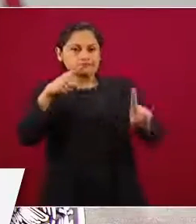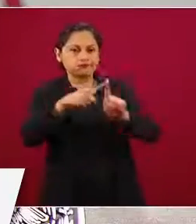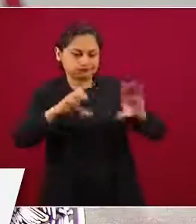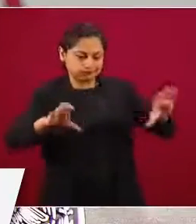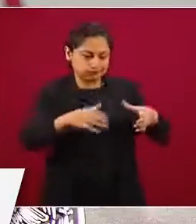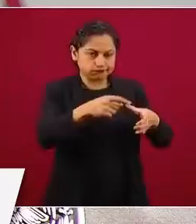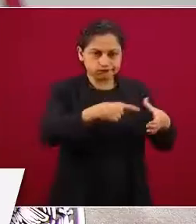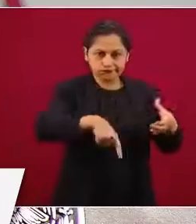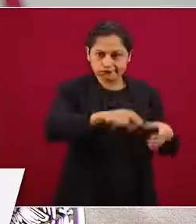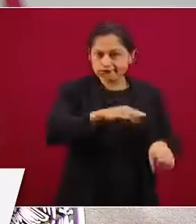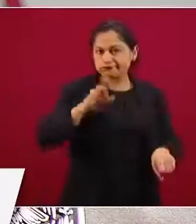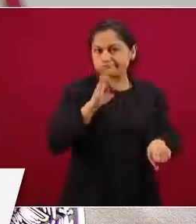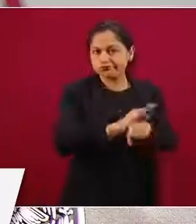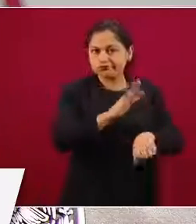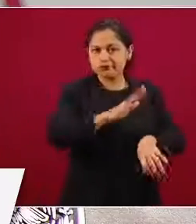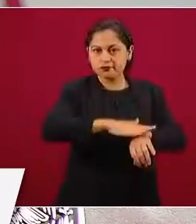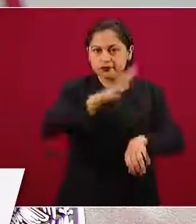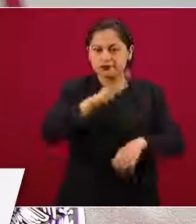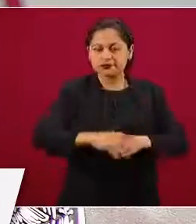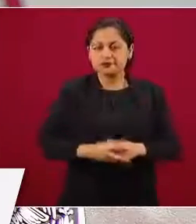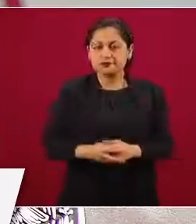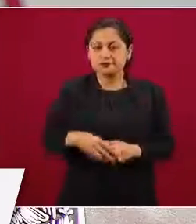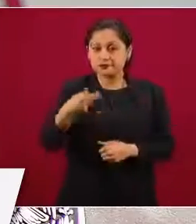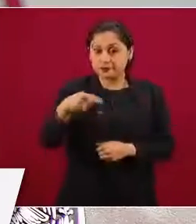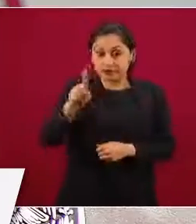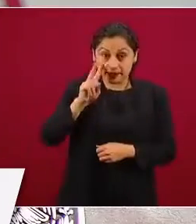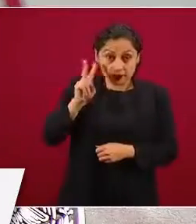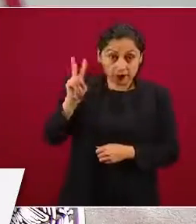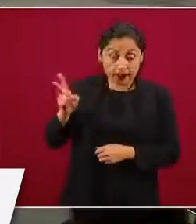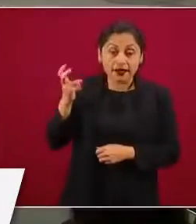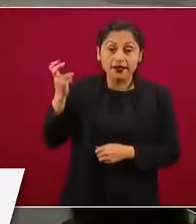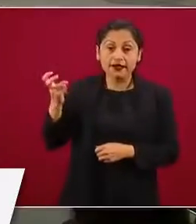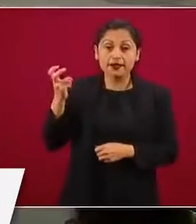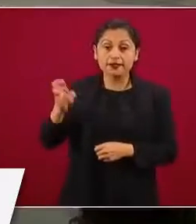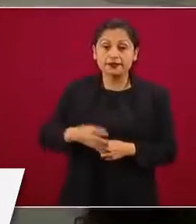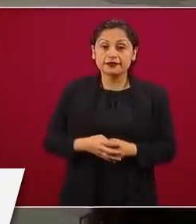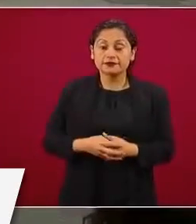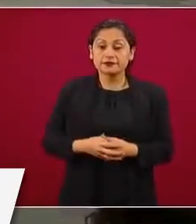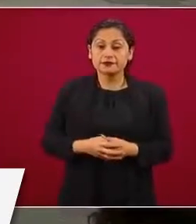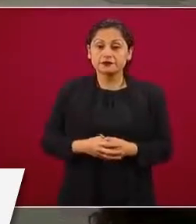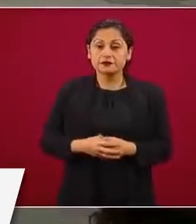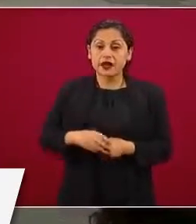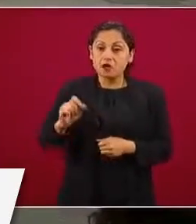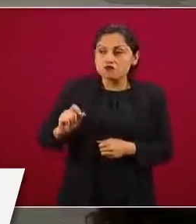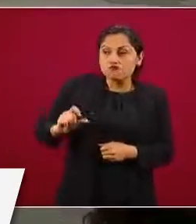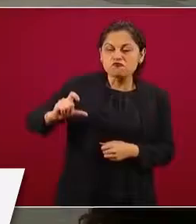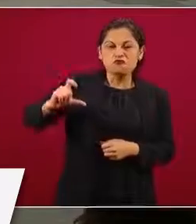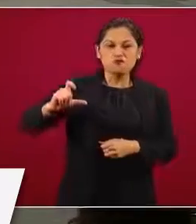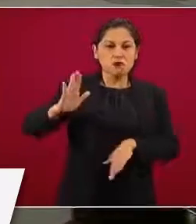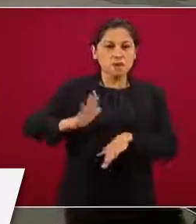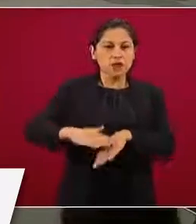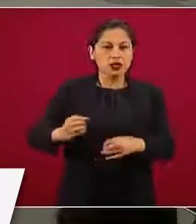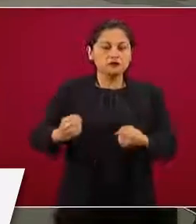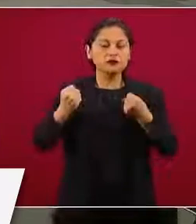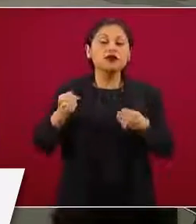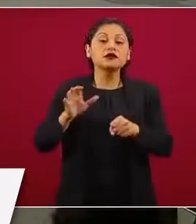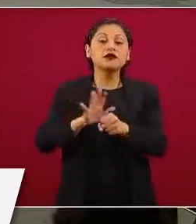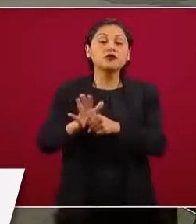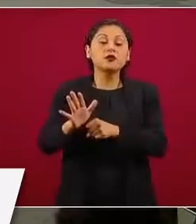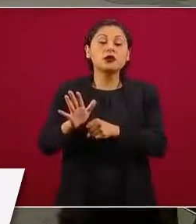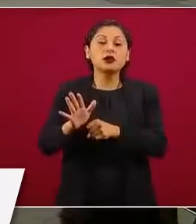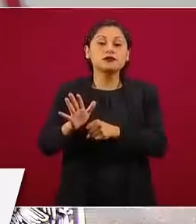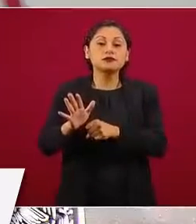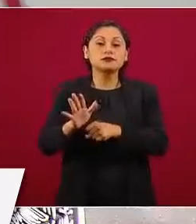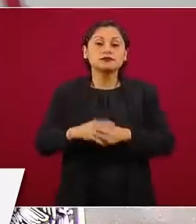tienen y a los que conforman la mayoría. Pero como pueden ver, la parte que incrementa mayormente es la parte de las aportaciones